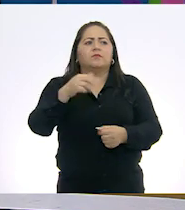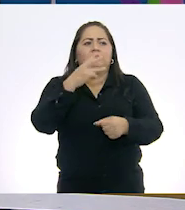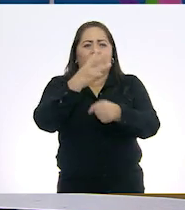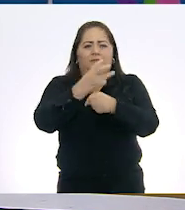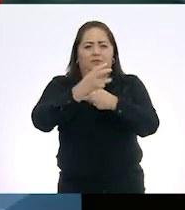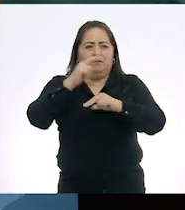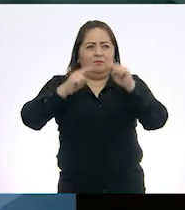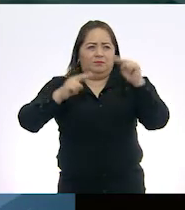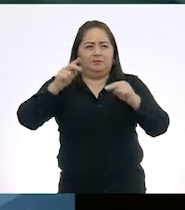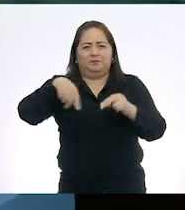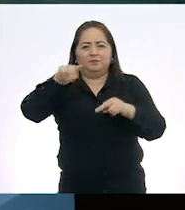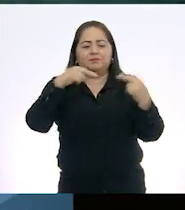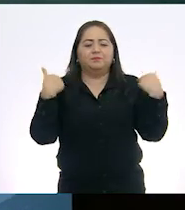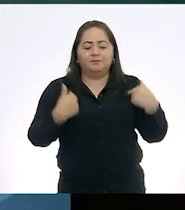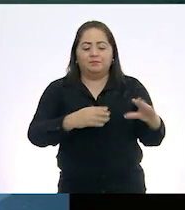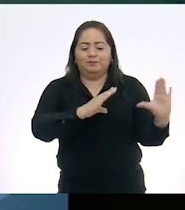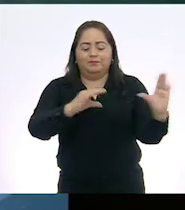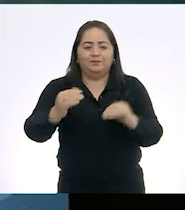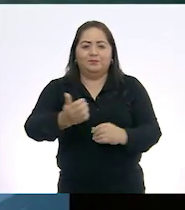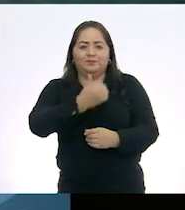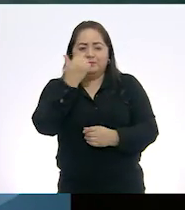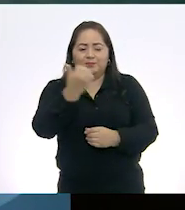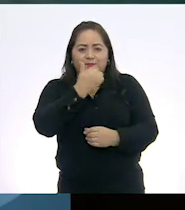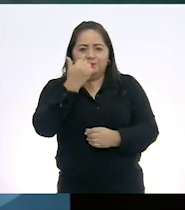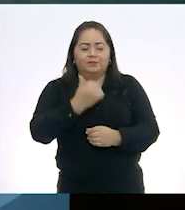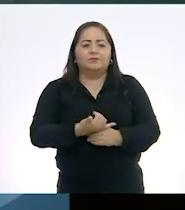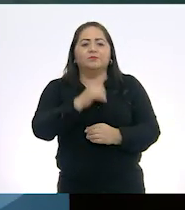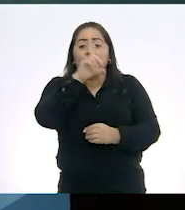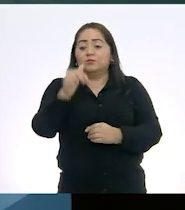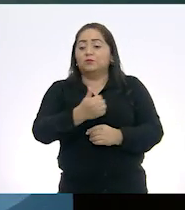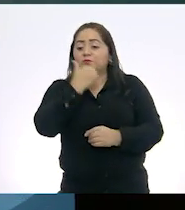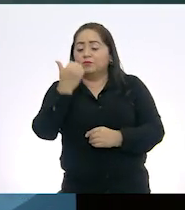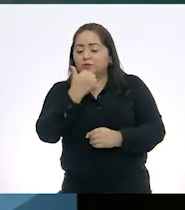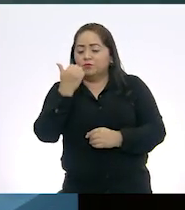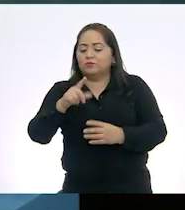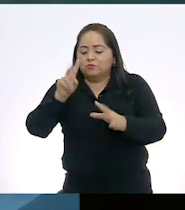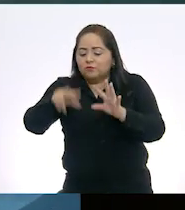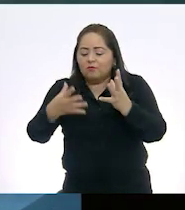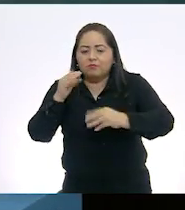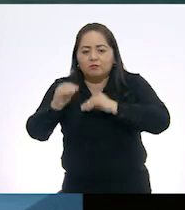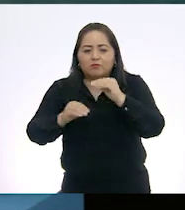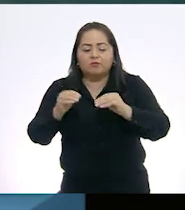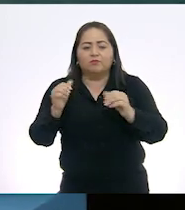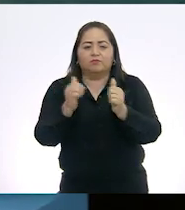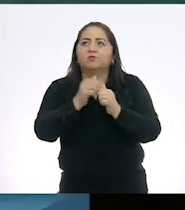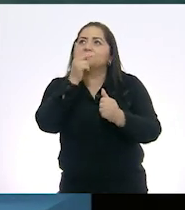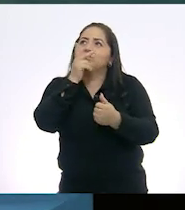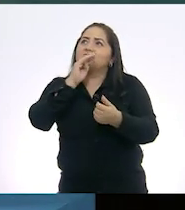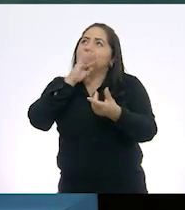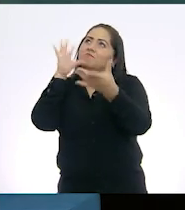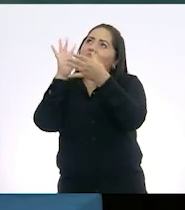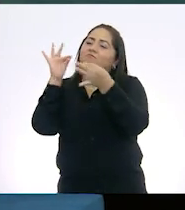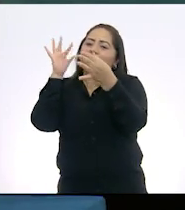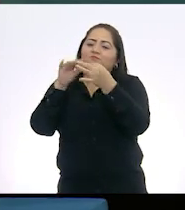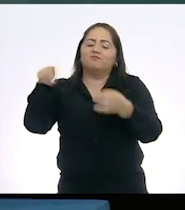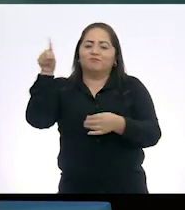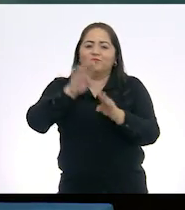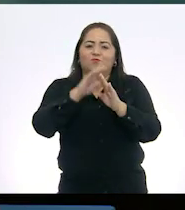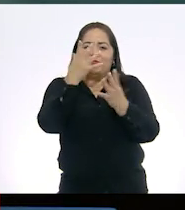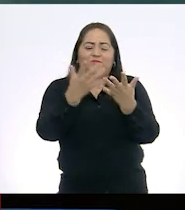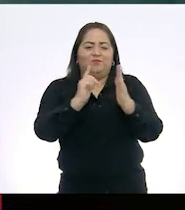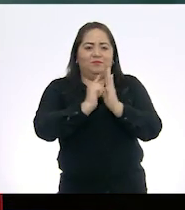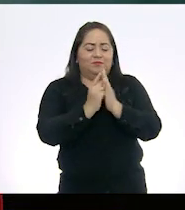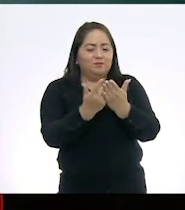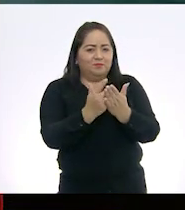nivel es los maestros capacitan a los alumnos y luego los alumnos, después de hacer su libro, comparten con sus papás para que los papás también hagan un libro